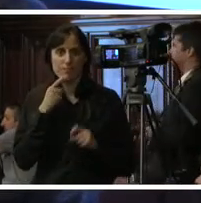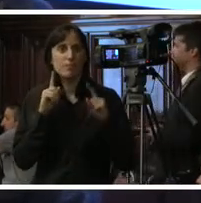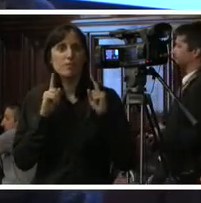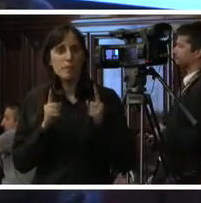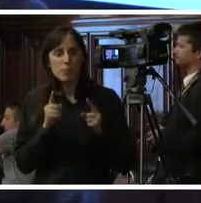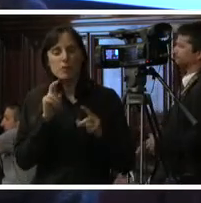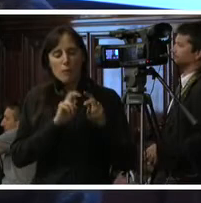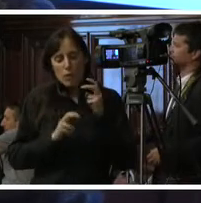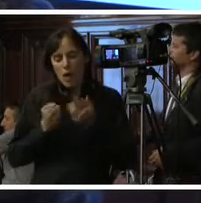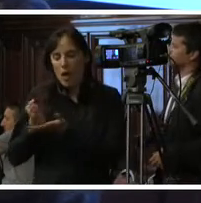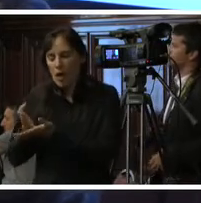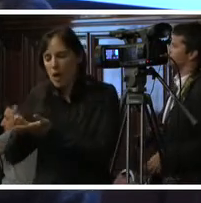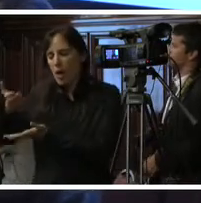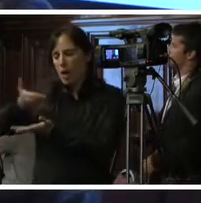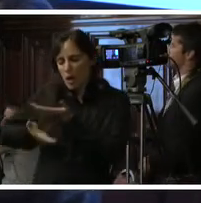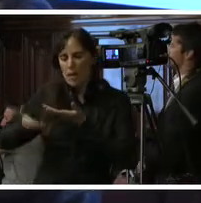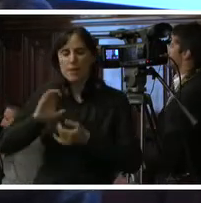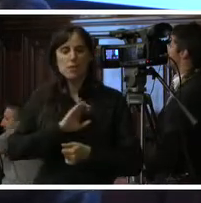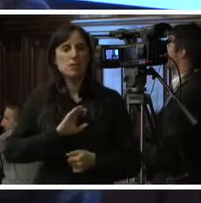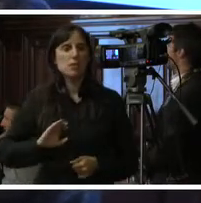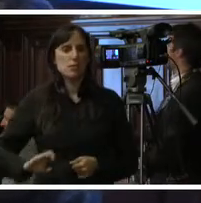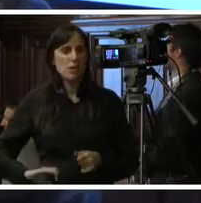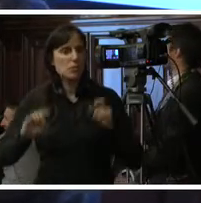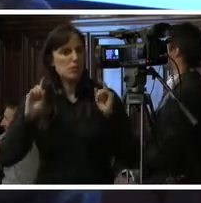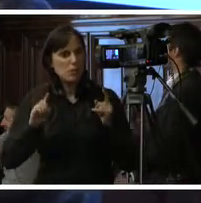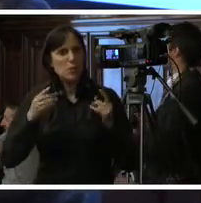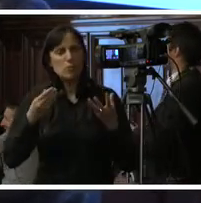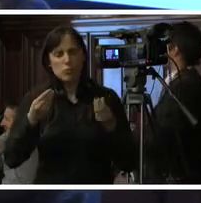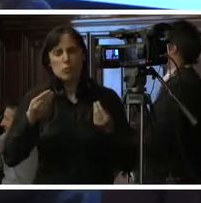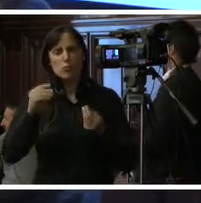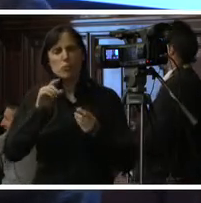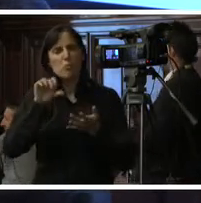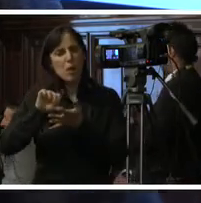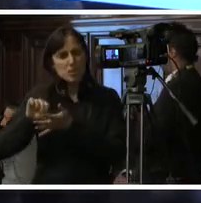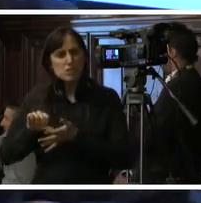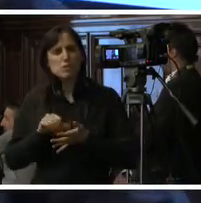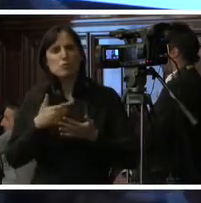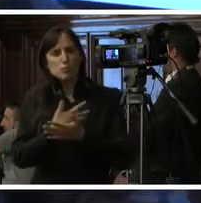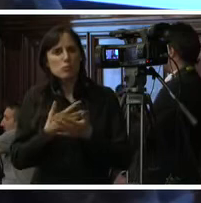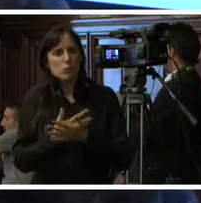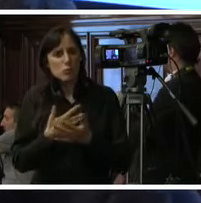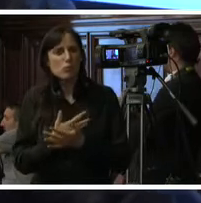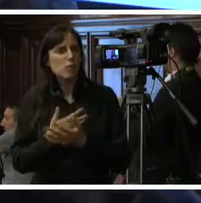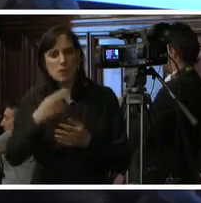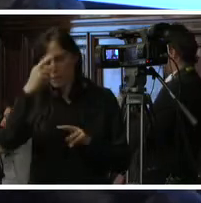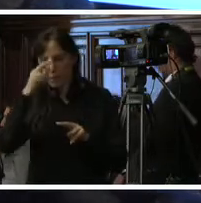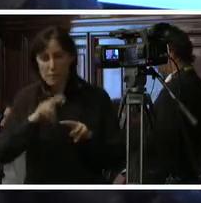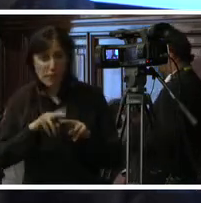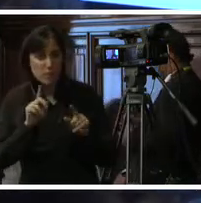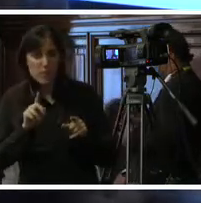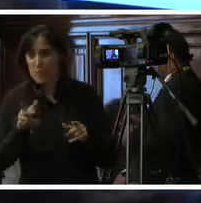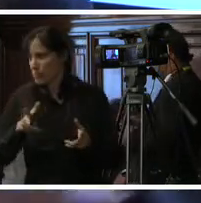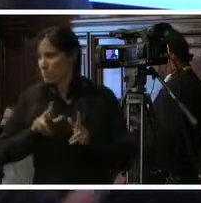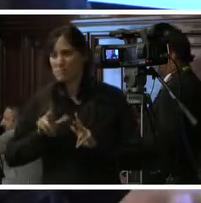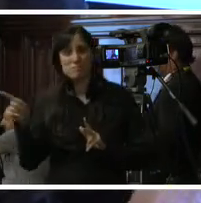contribuir con los estados que sufren la epidemia más drásticamente como los que ustedes nos